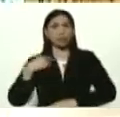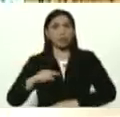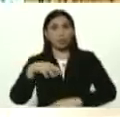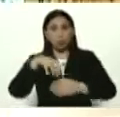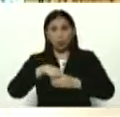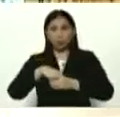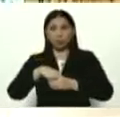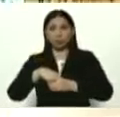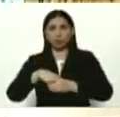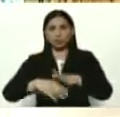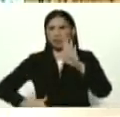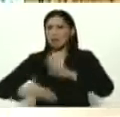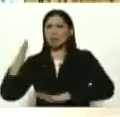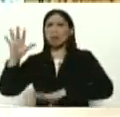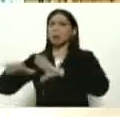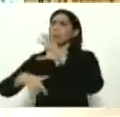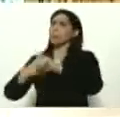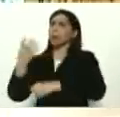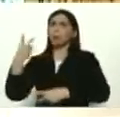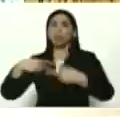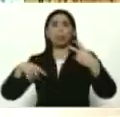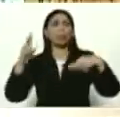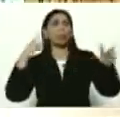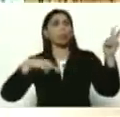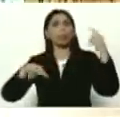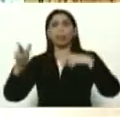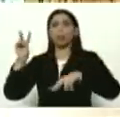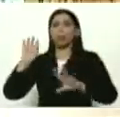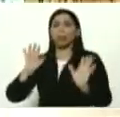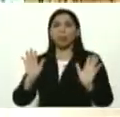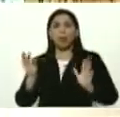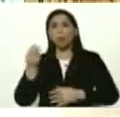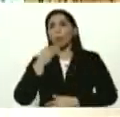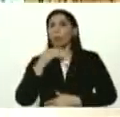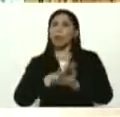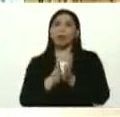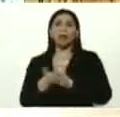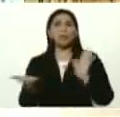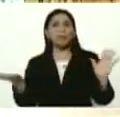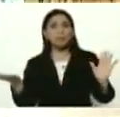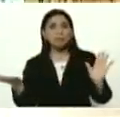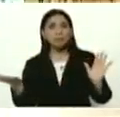cuarentena, salían a compras, a hacer compras. A comerse una arepita.